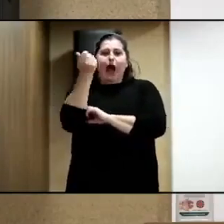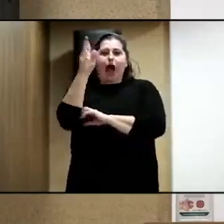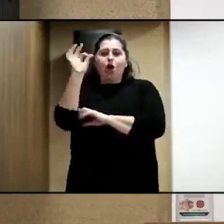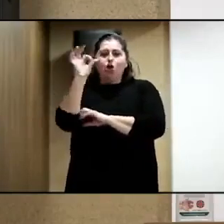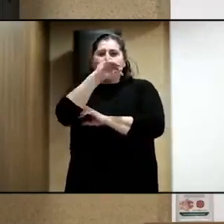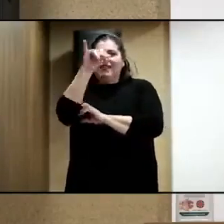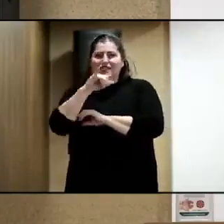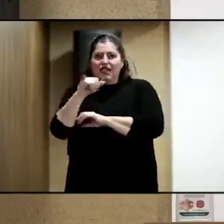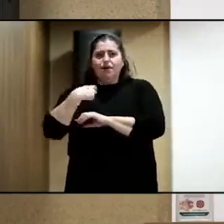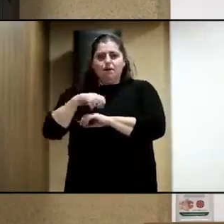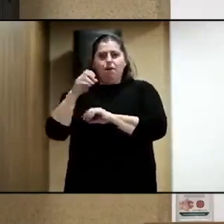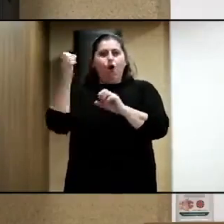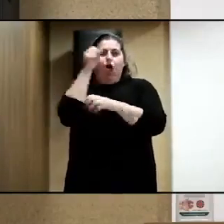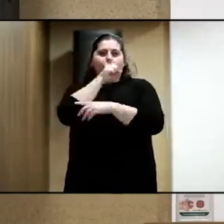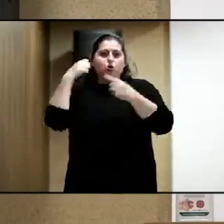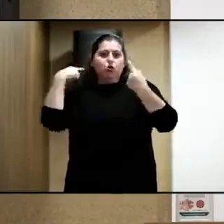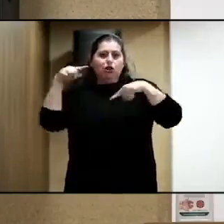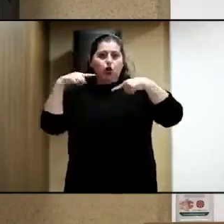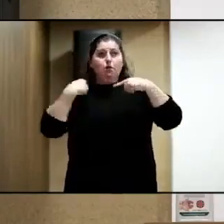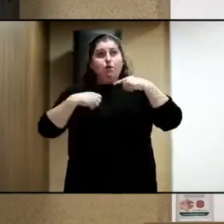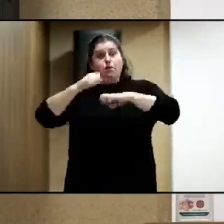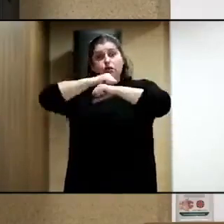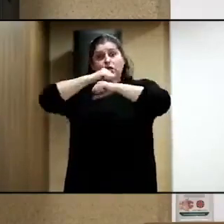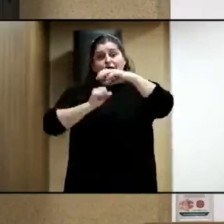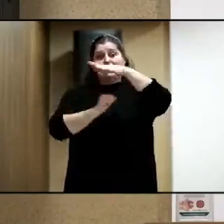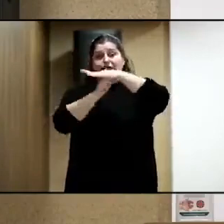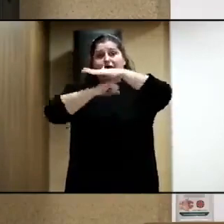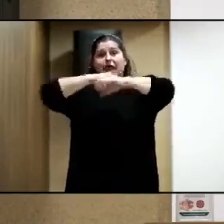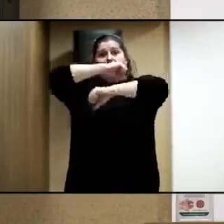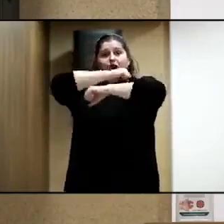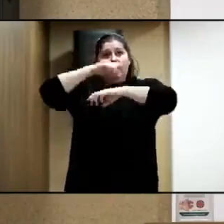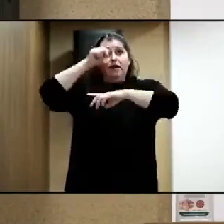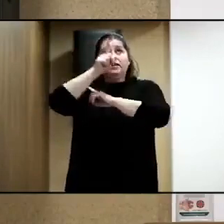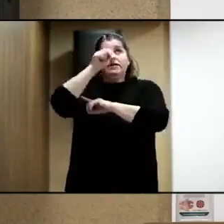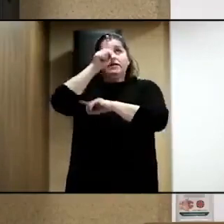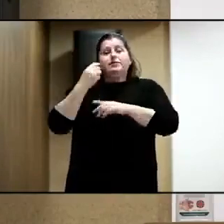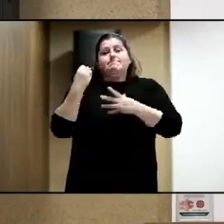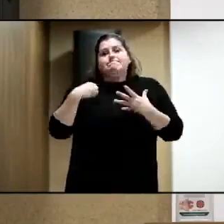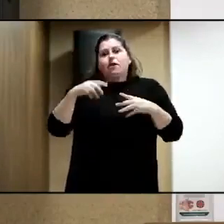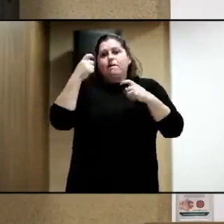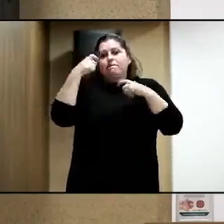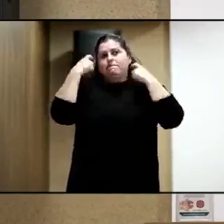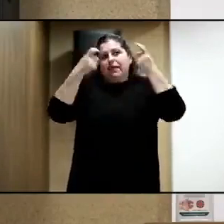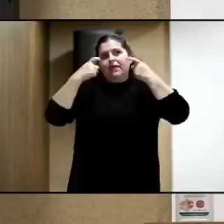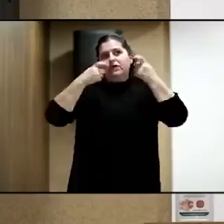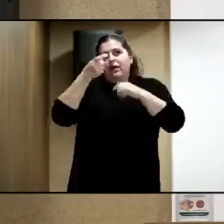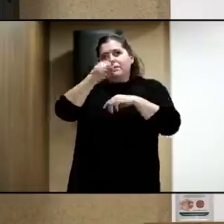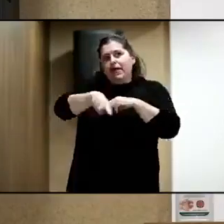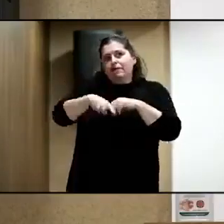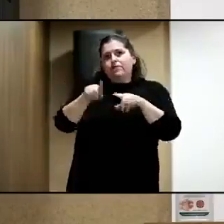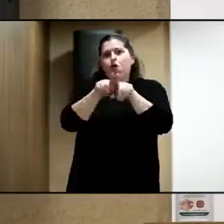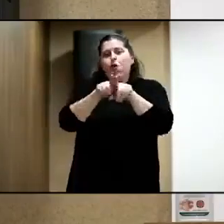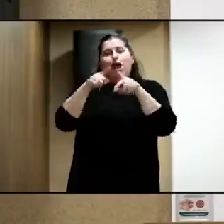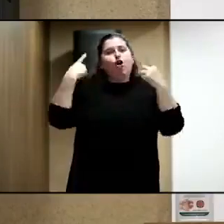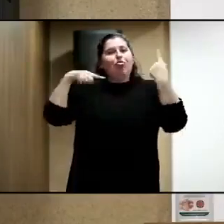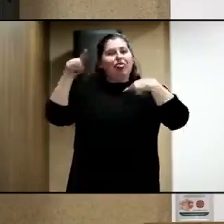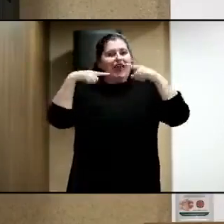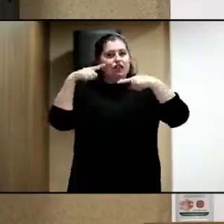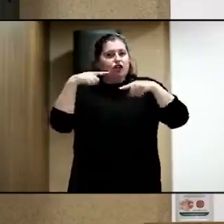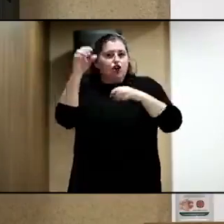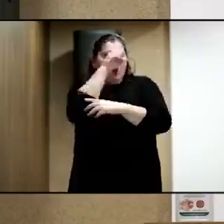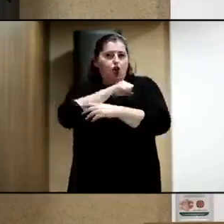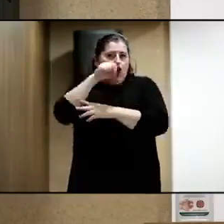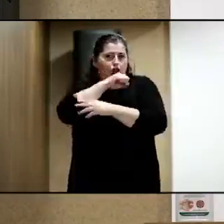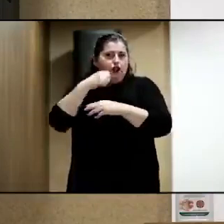en acústico, en la terraza del edificio. Y, bueno, hemos pretendido también que sea, como muchos otros conciertos de los que venimos